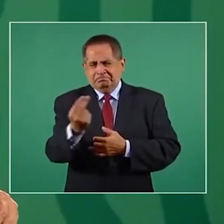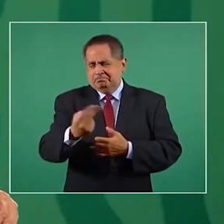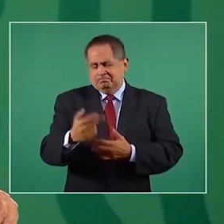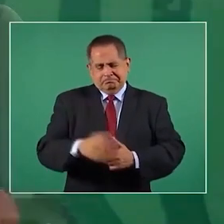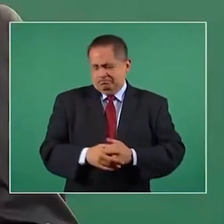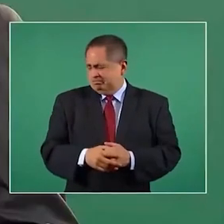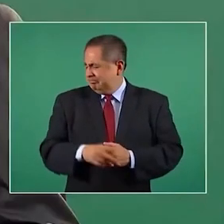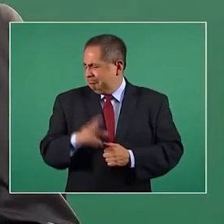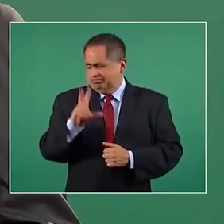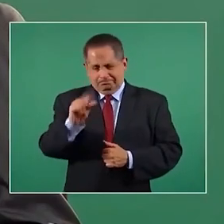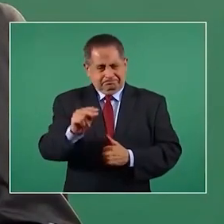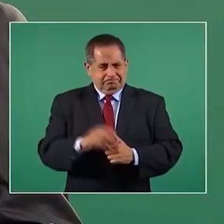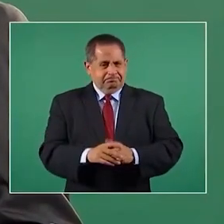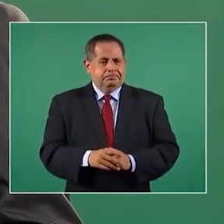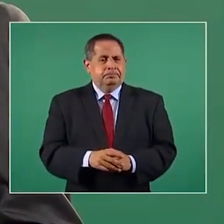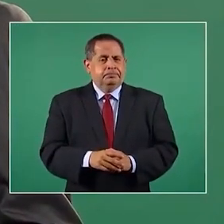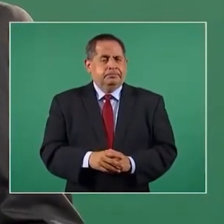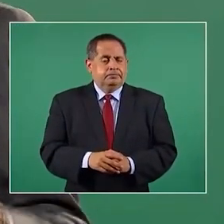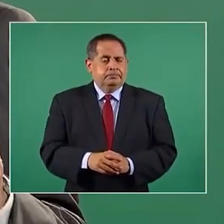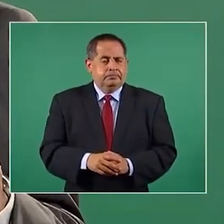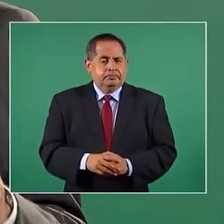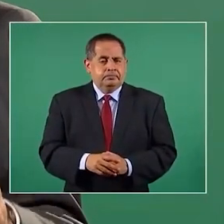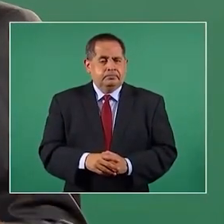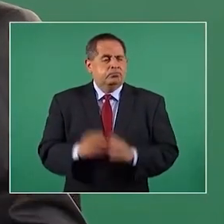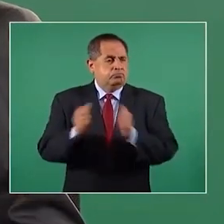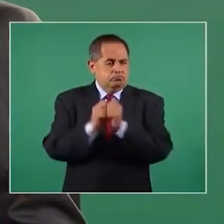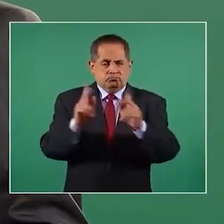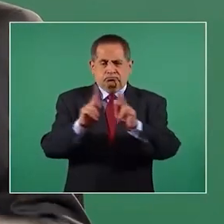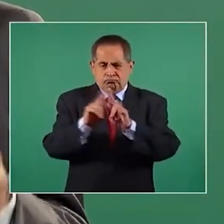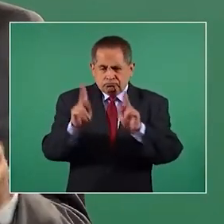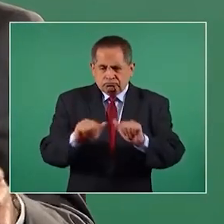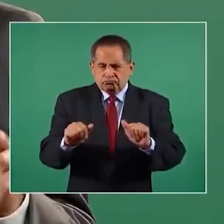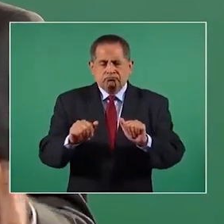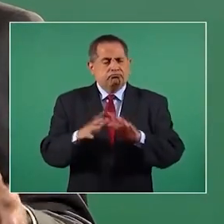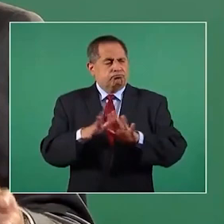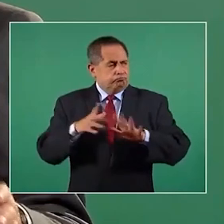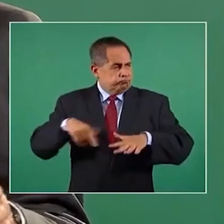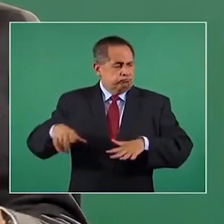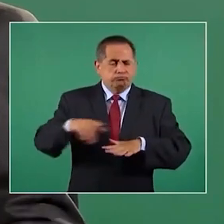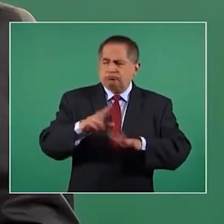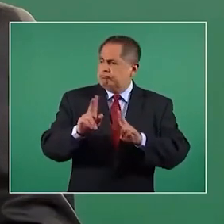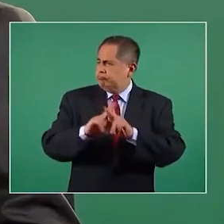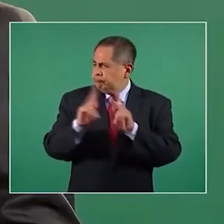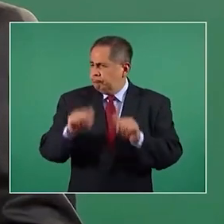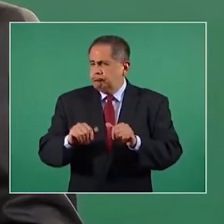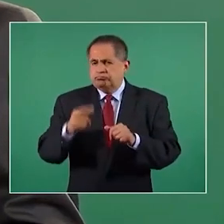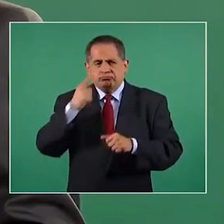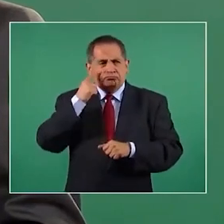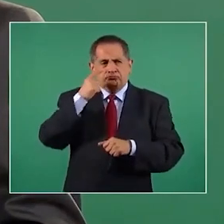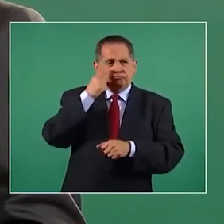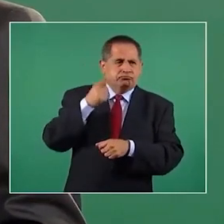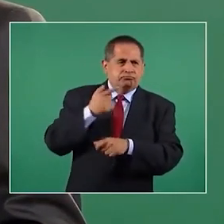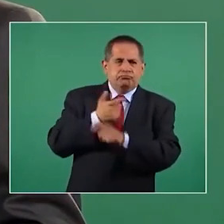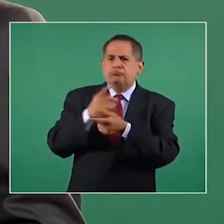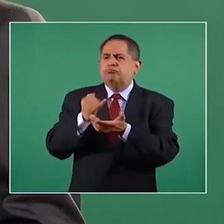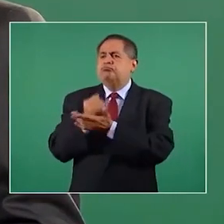no, de manera pacífica, por la vía democrática,